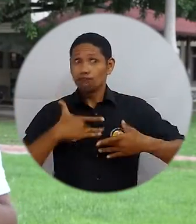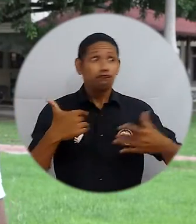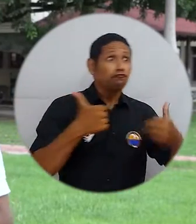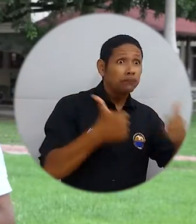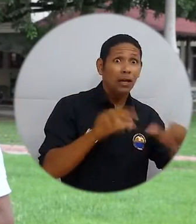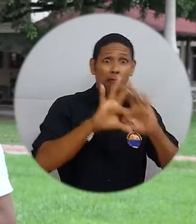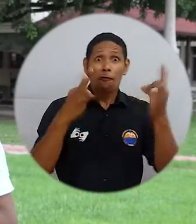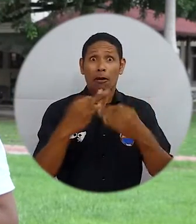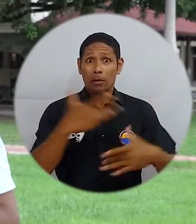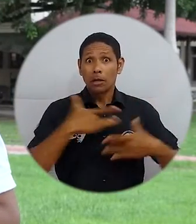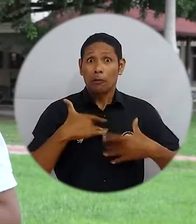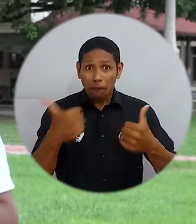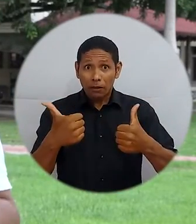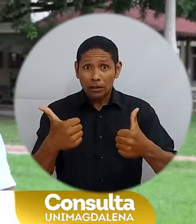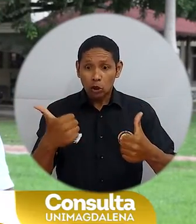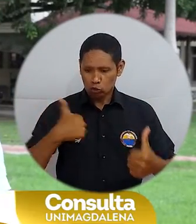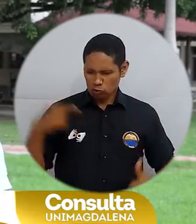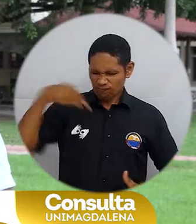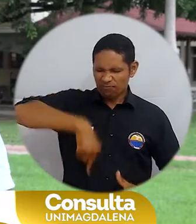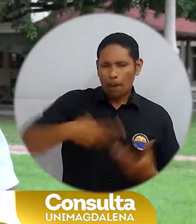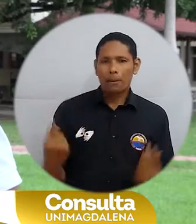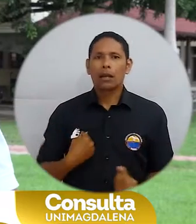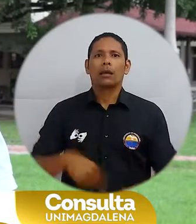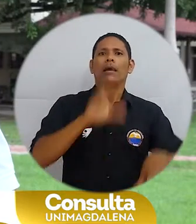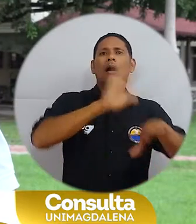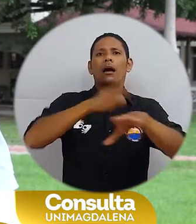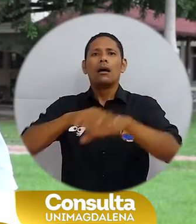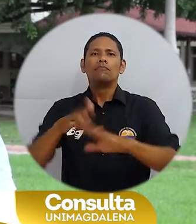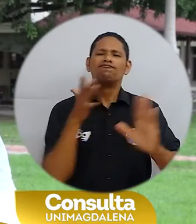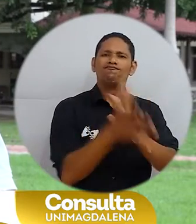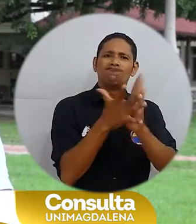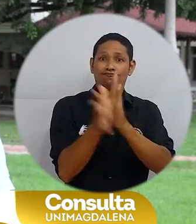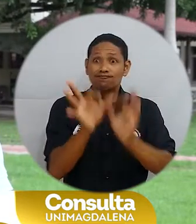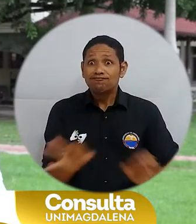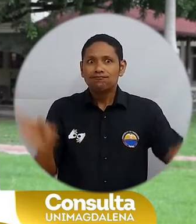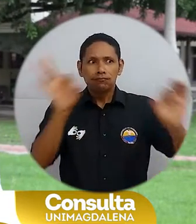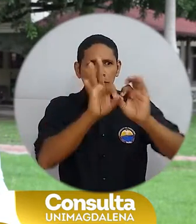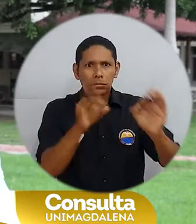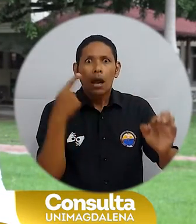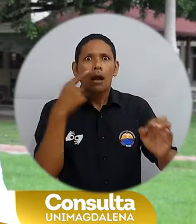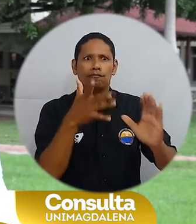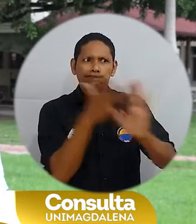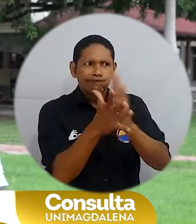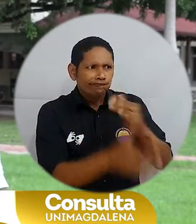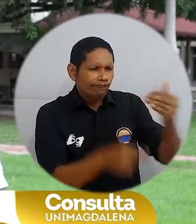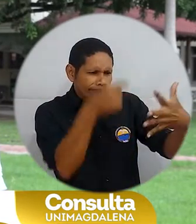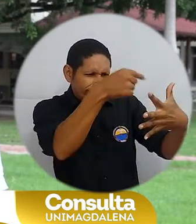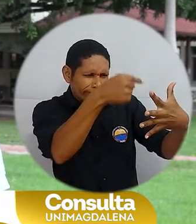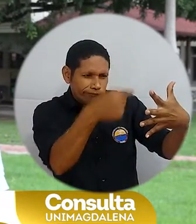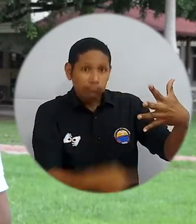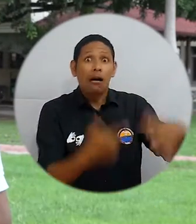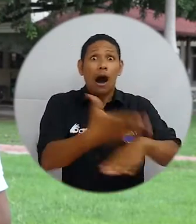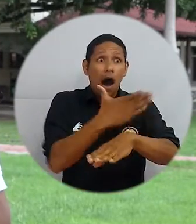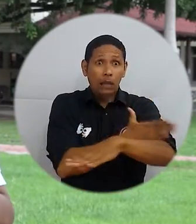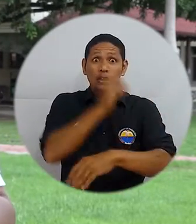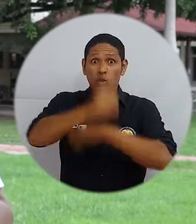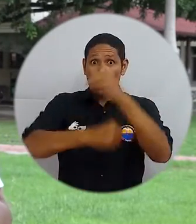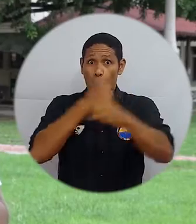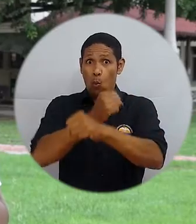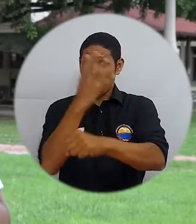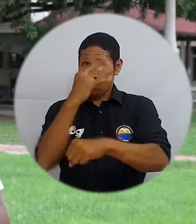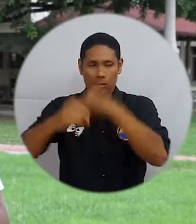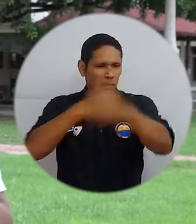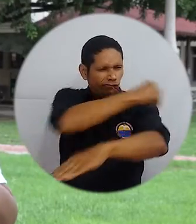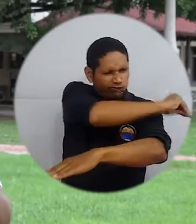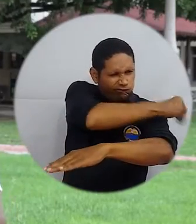salud, al igual que sus familiares. Simplemente estoy aquí para invitarlos a leer los diferentes informes de cumplimiento de nuestra gestión. Hace